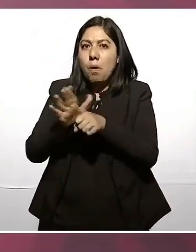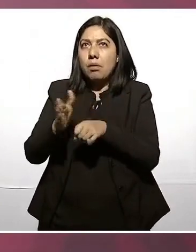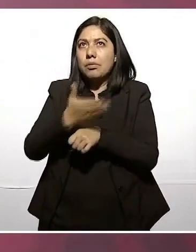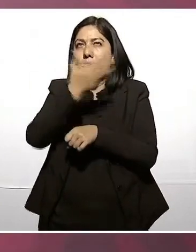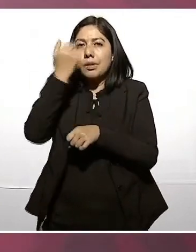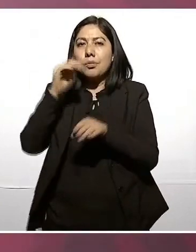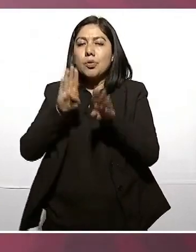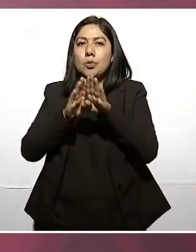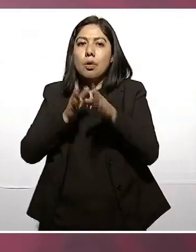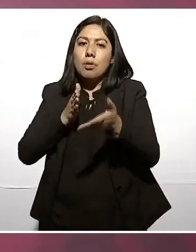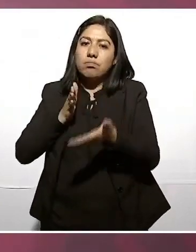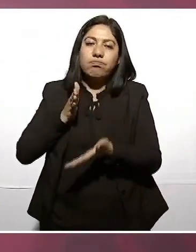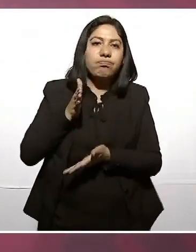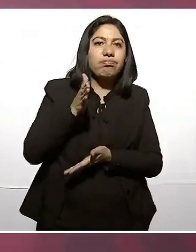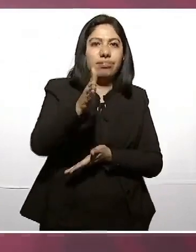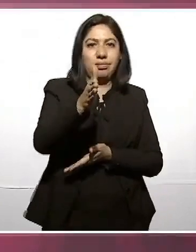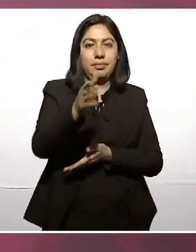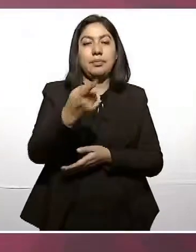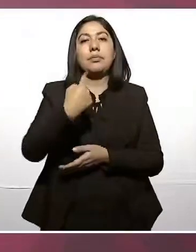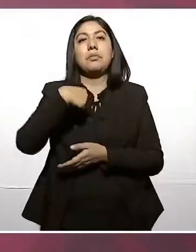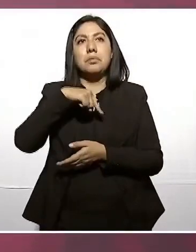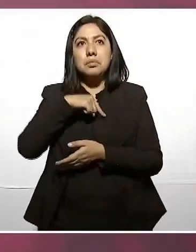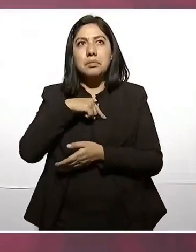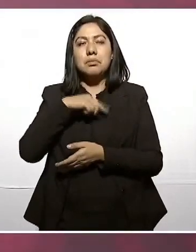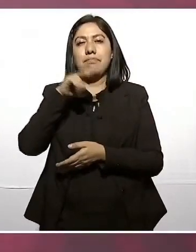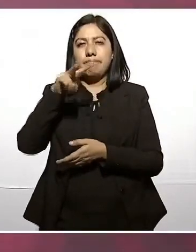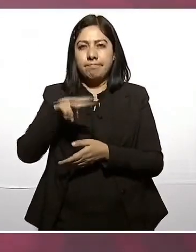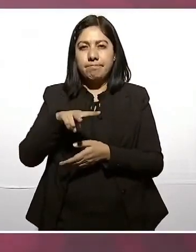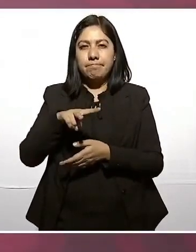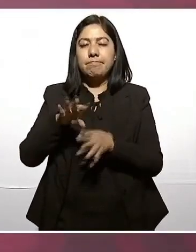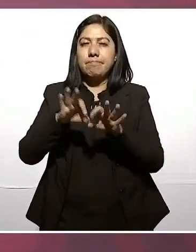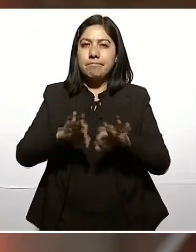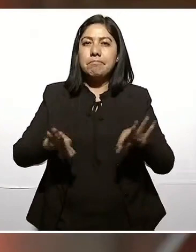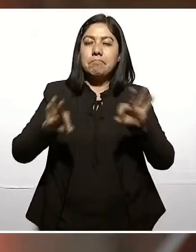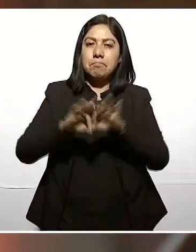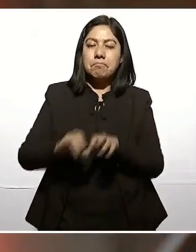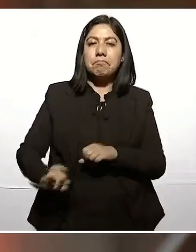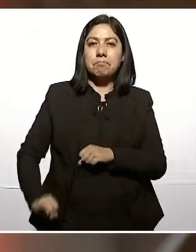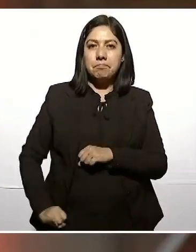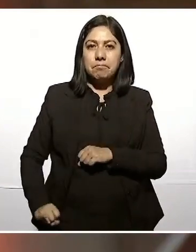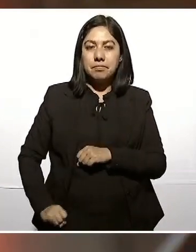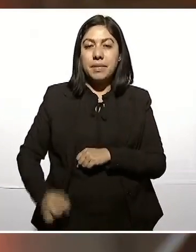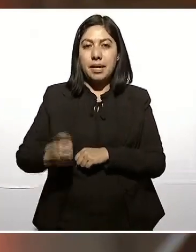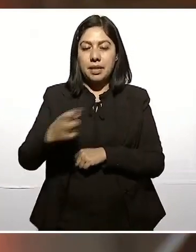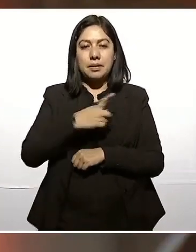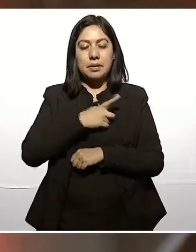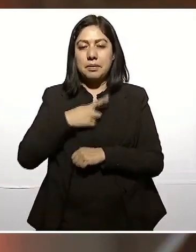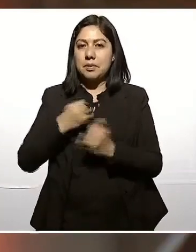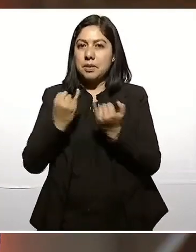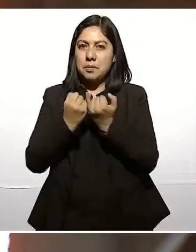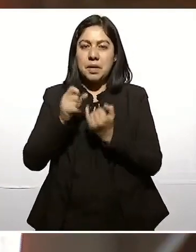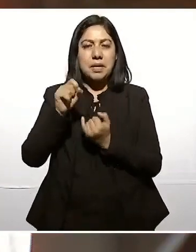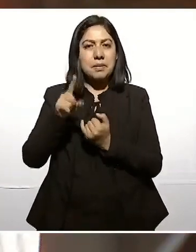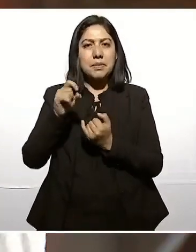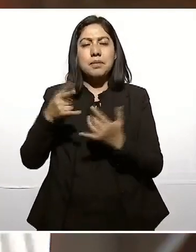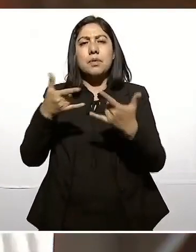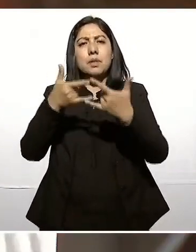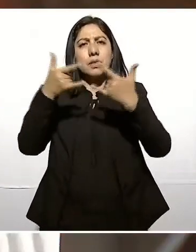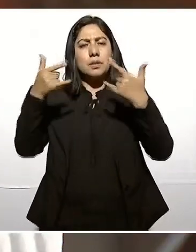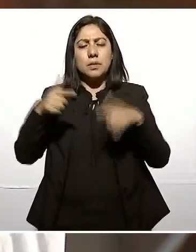dónde vamos. Nos importa mucho el que se mantenga viva nuestra historia.